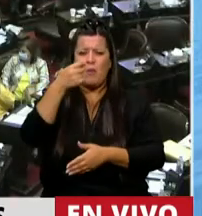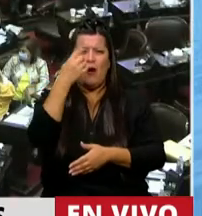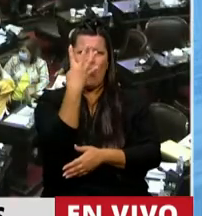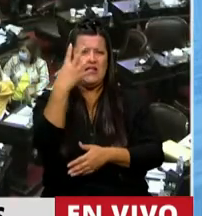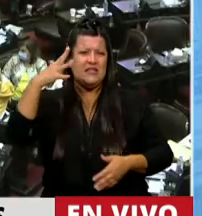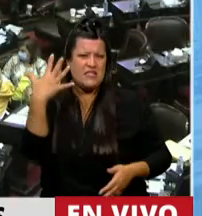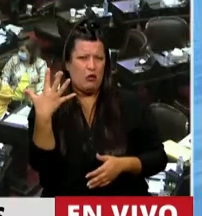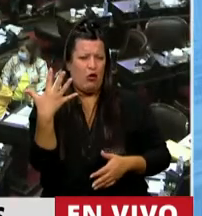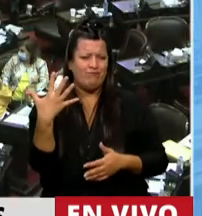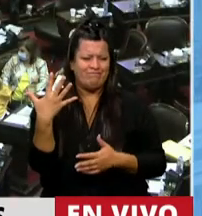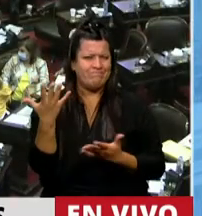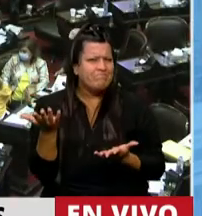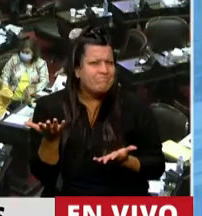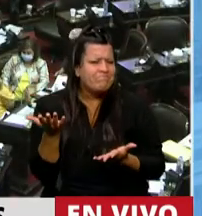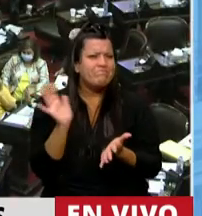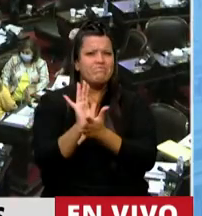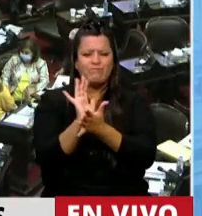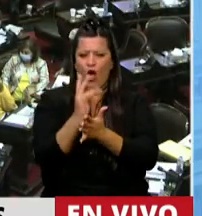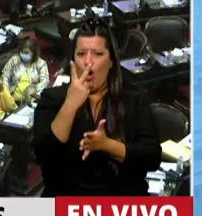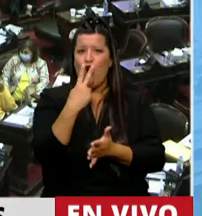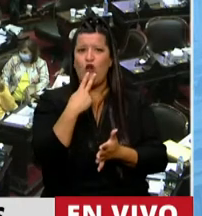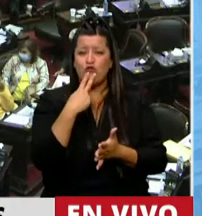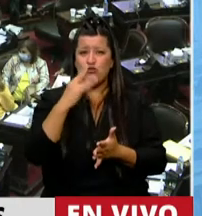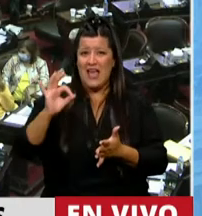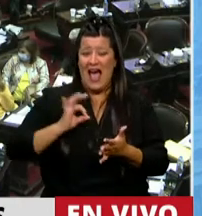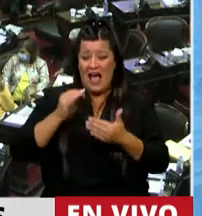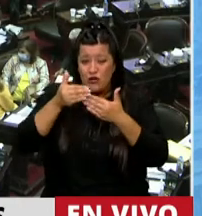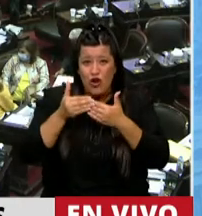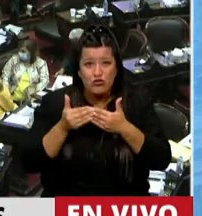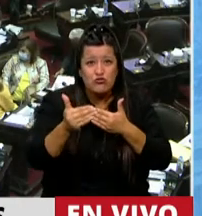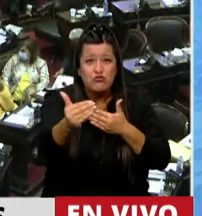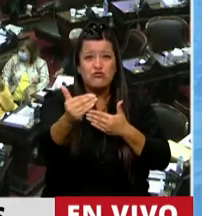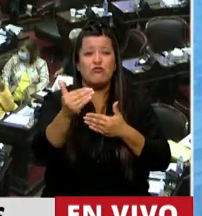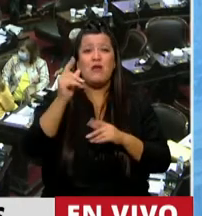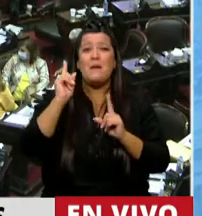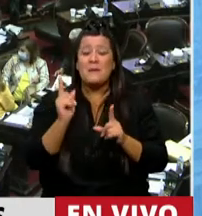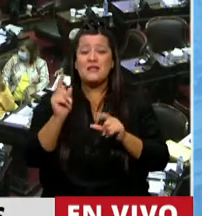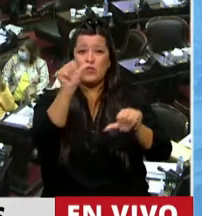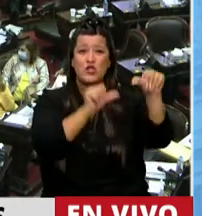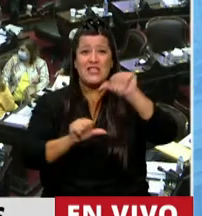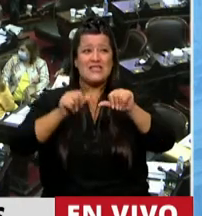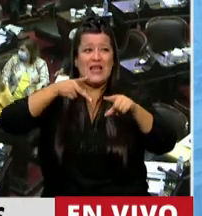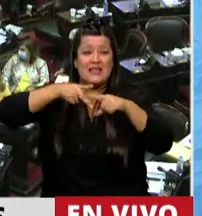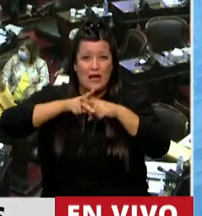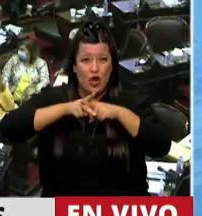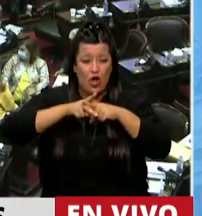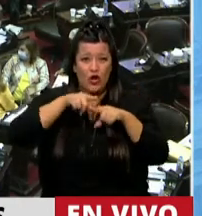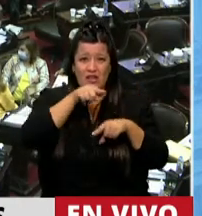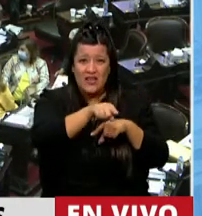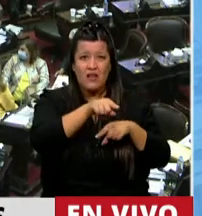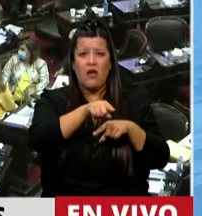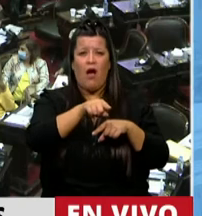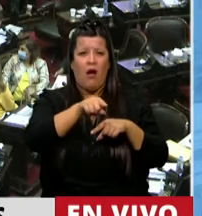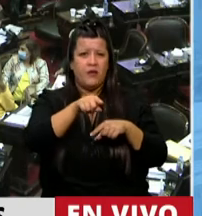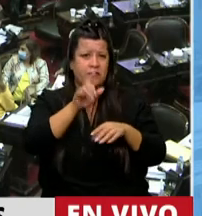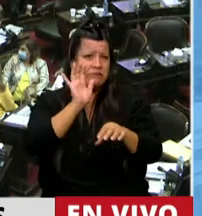en 11 años el PBI, el ciencia y tecnología, se va